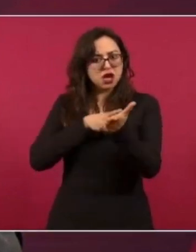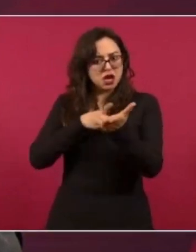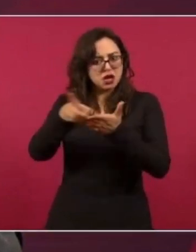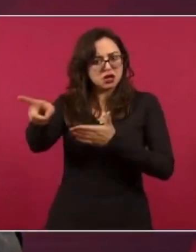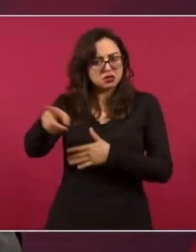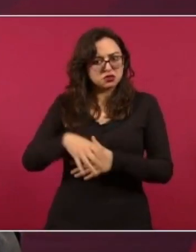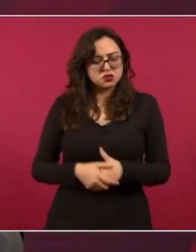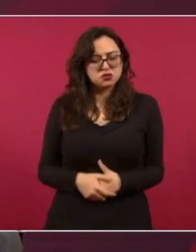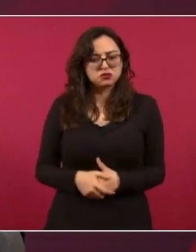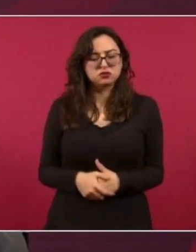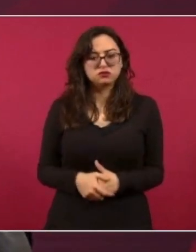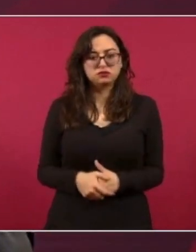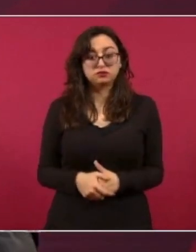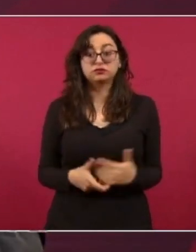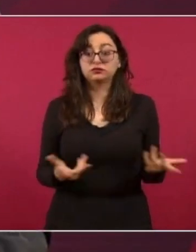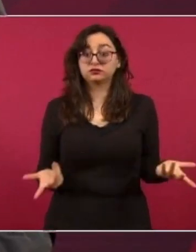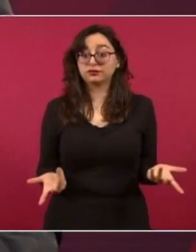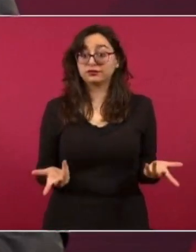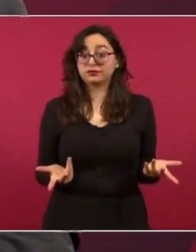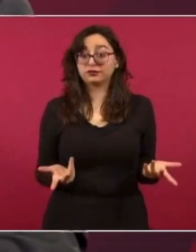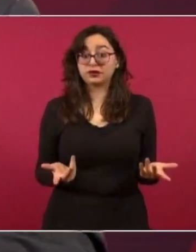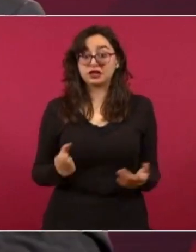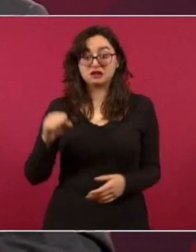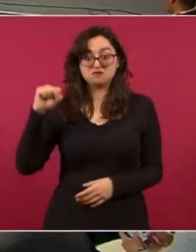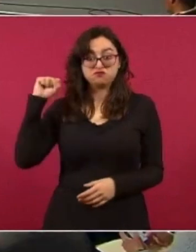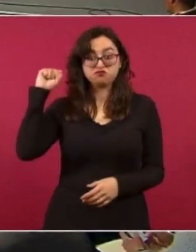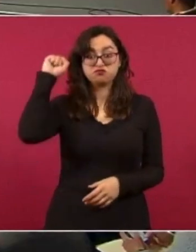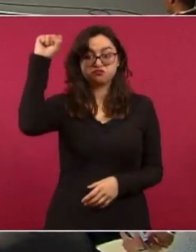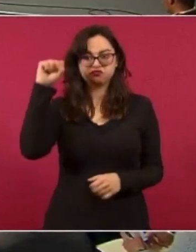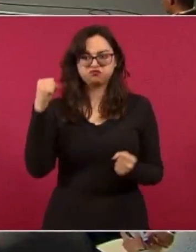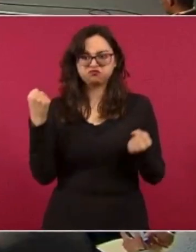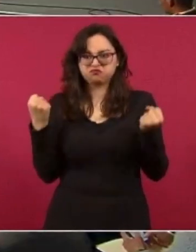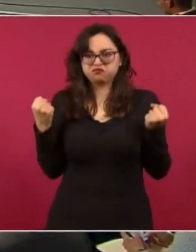En una dictadura no se podría